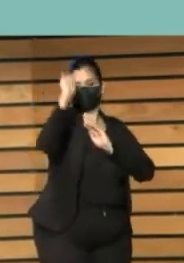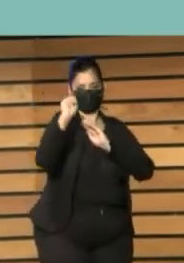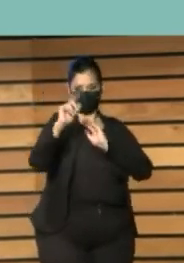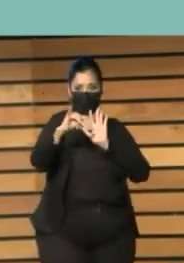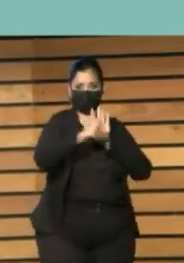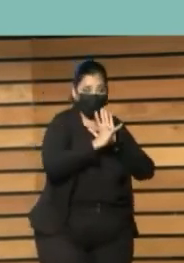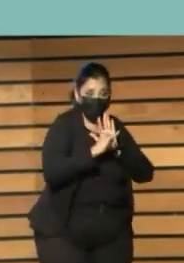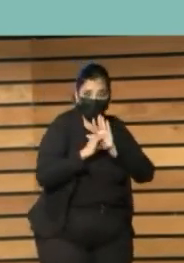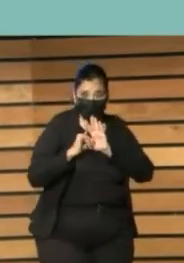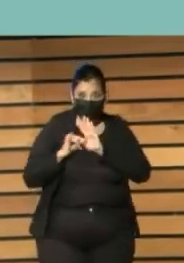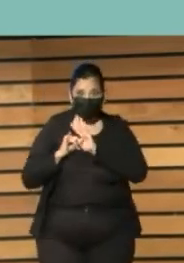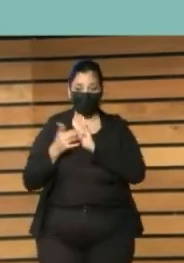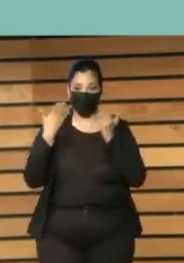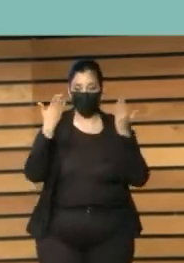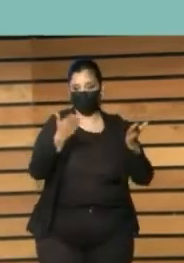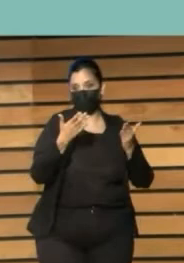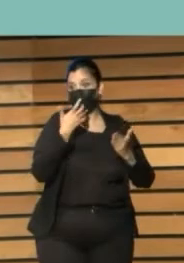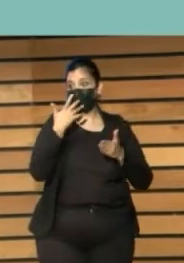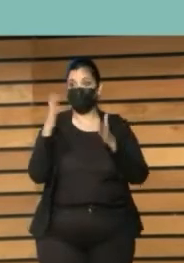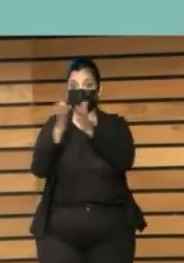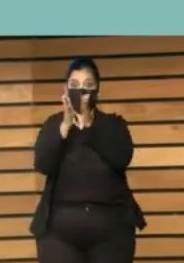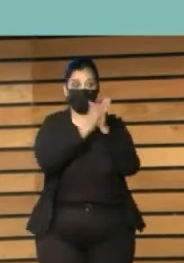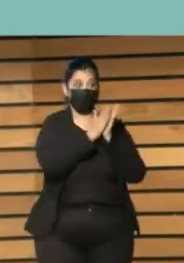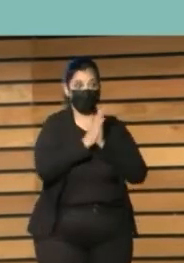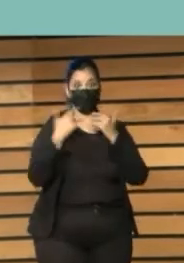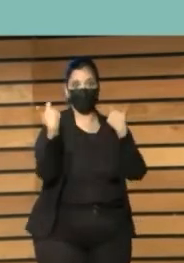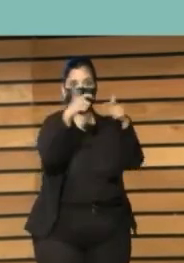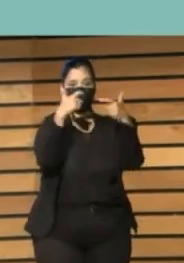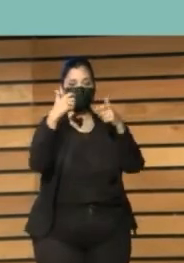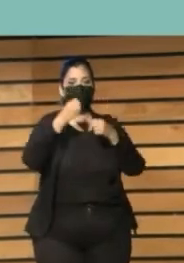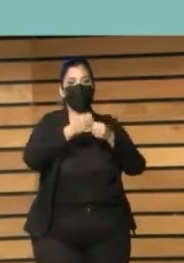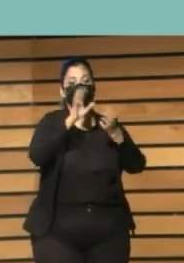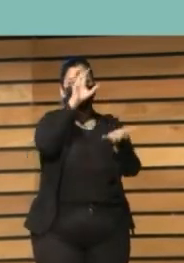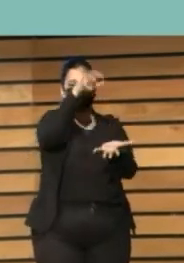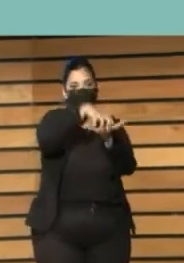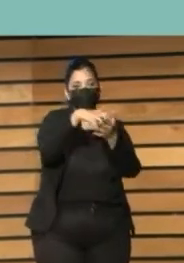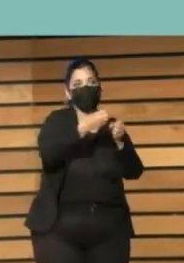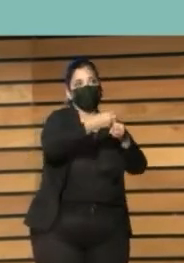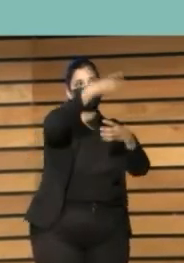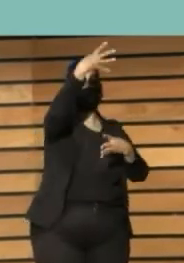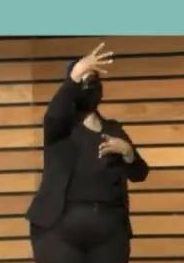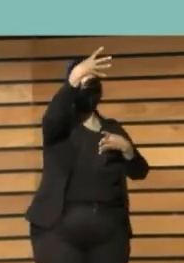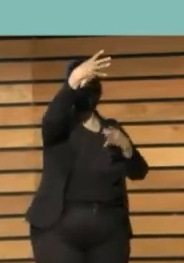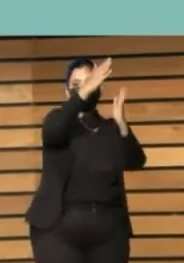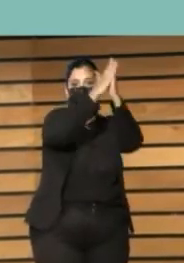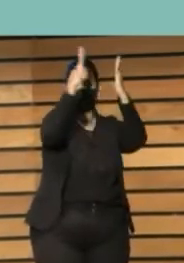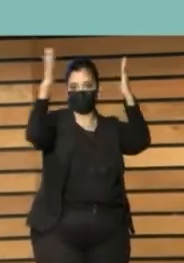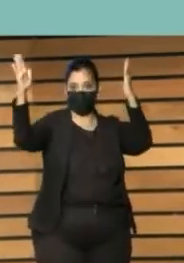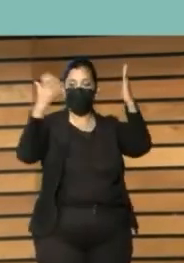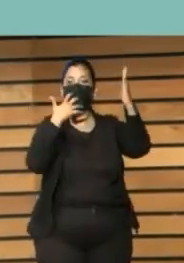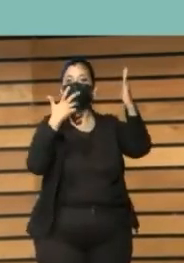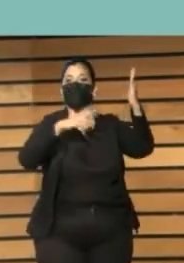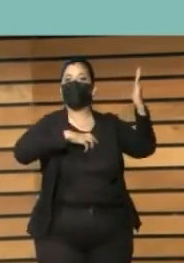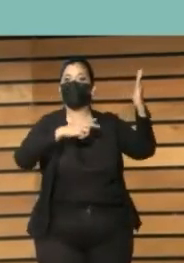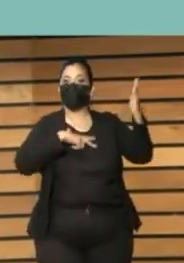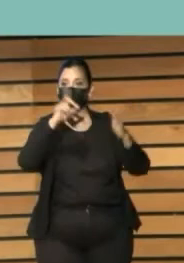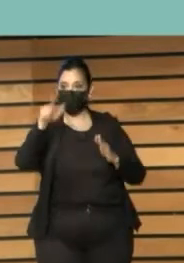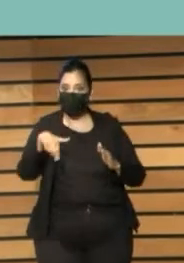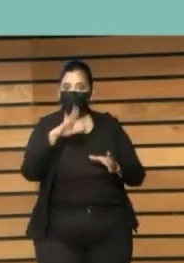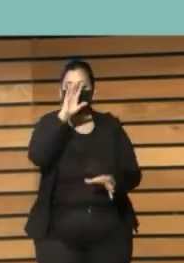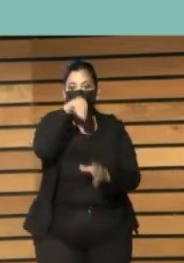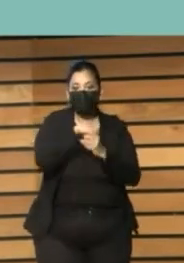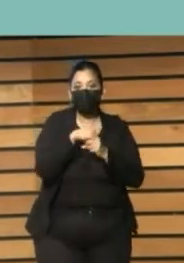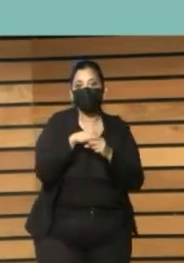hablando con compañeras y compañeros con los propios departamentos del ayuntamiento. No sabemos qué hacen los de servicios sociales,